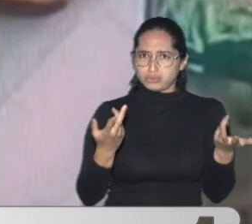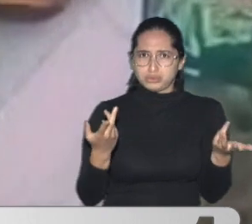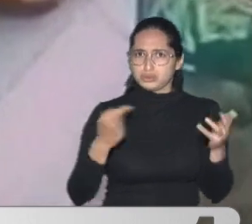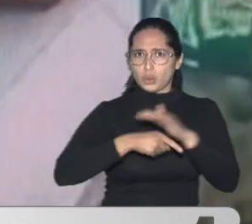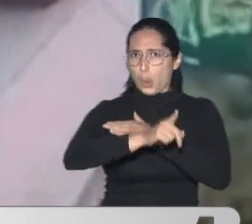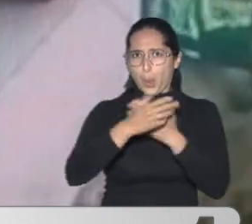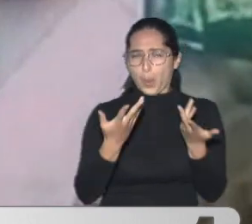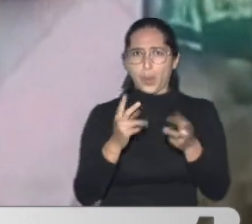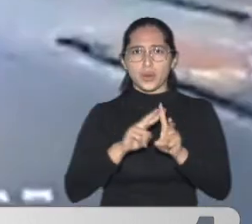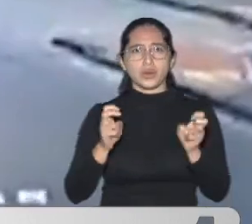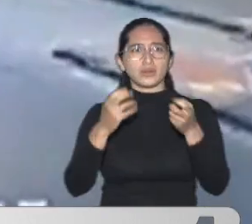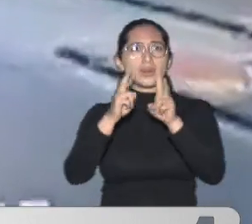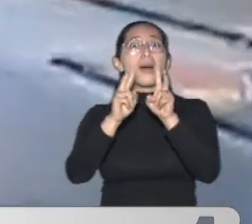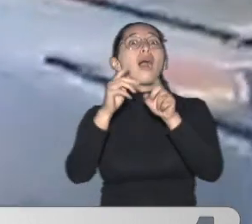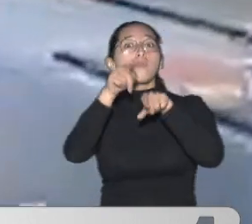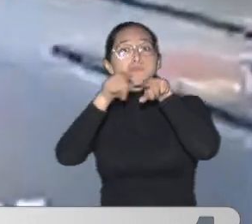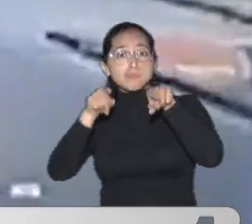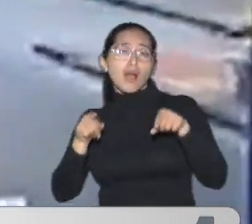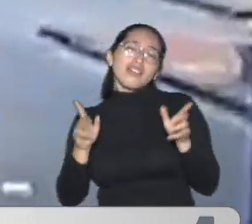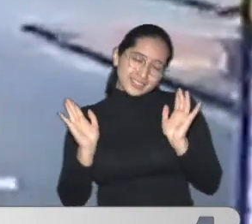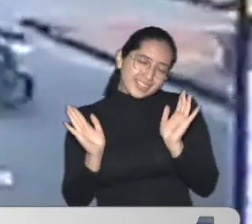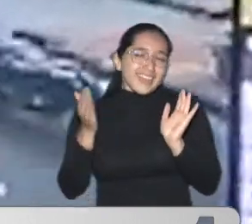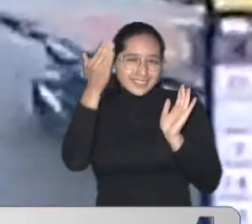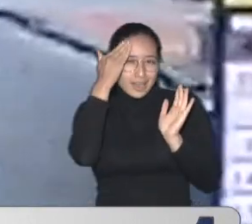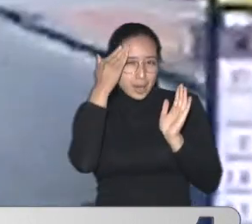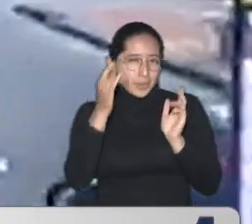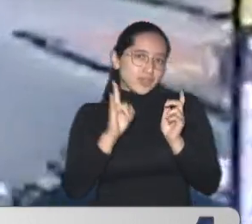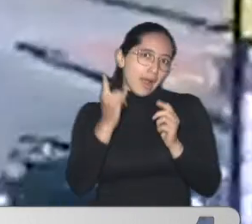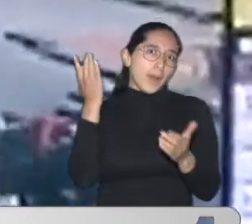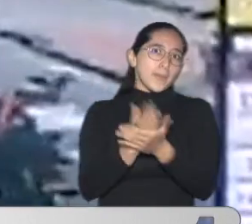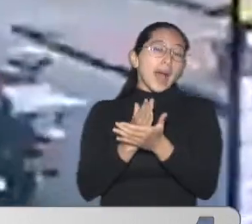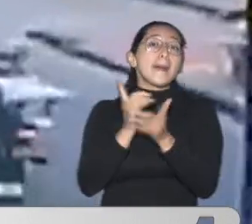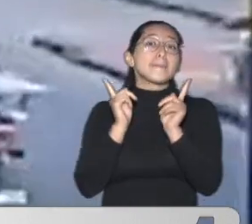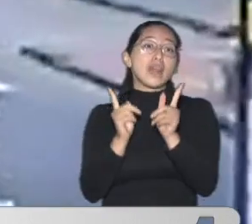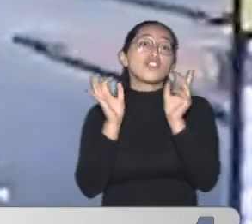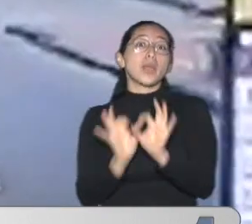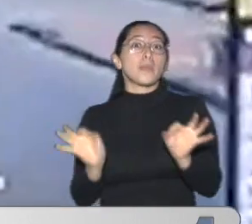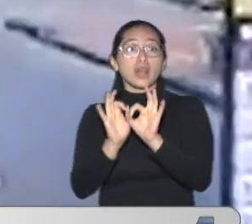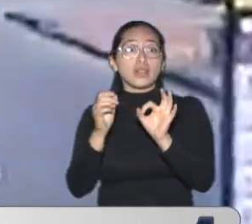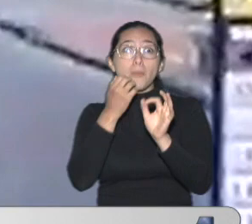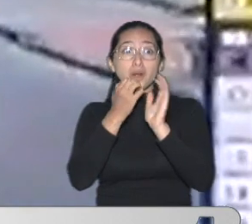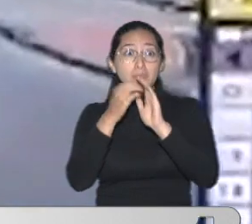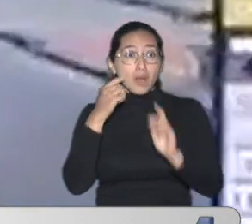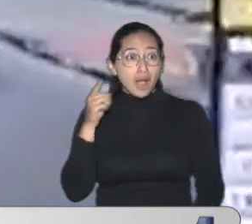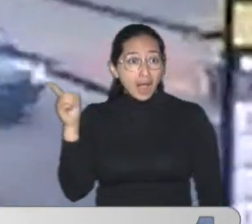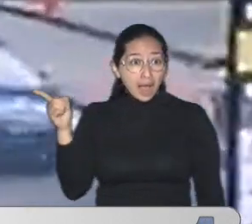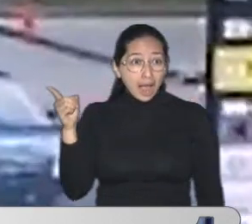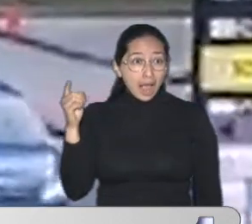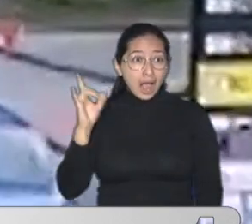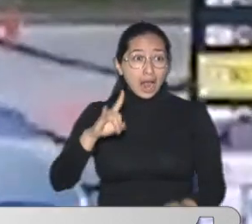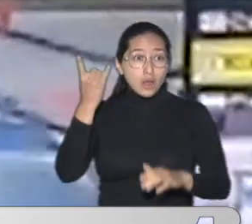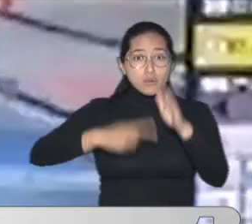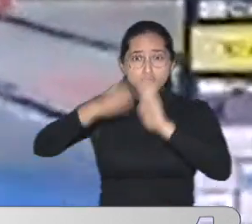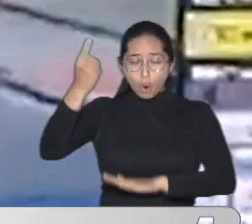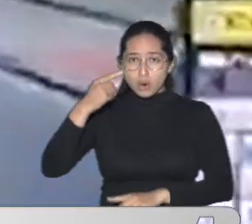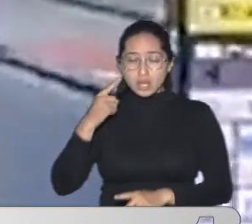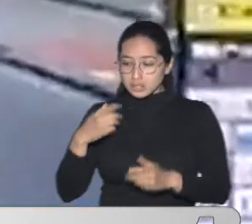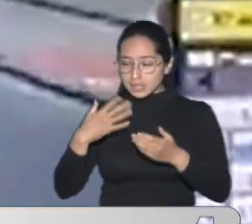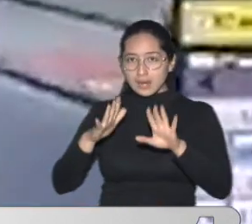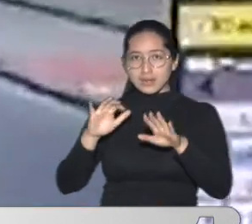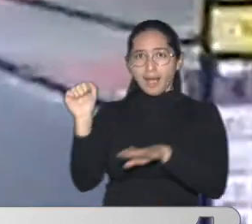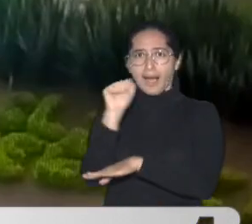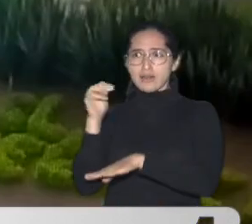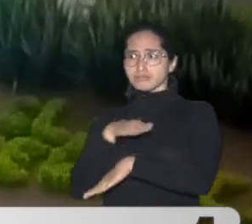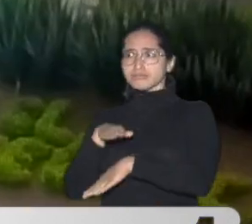conductor que no está exento de tener un accidente de tránsito Entonces, en el momento de que suceda, detener el vehículo y prestar los